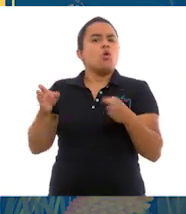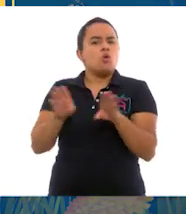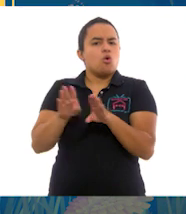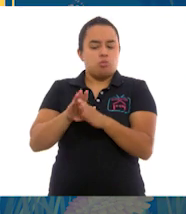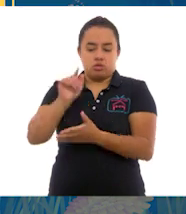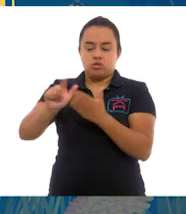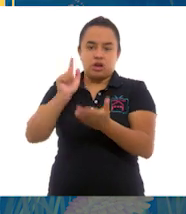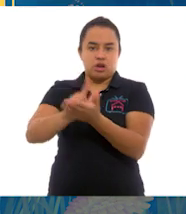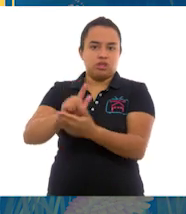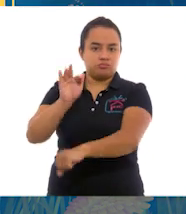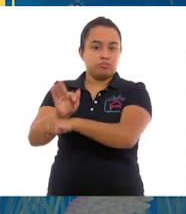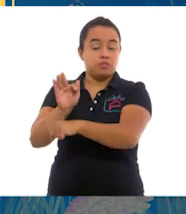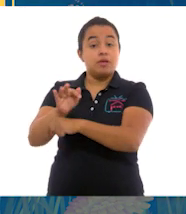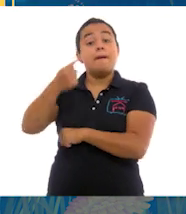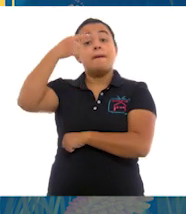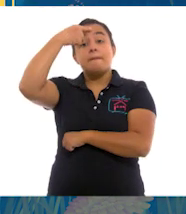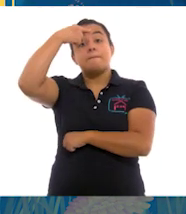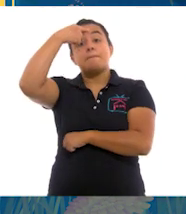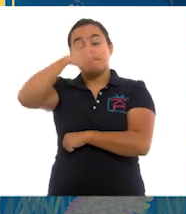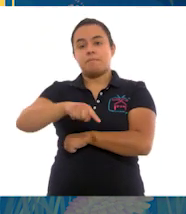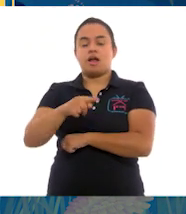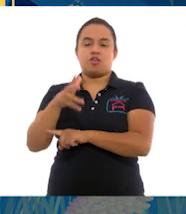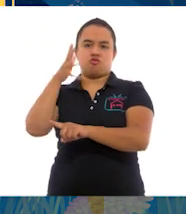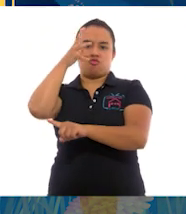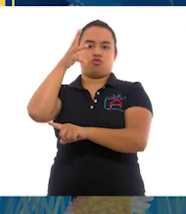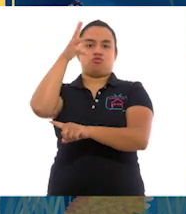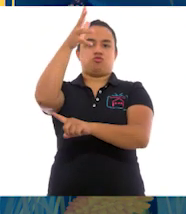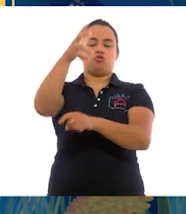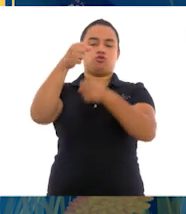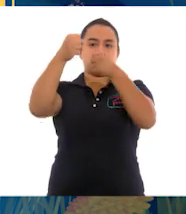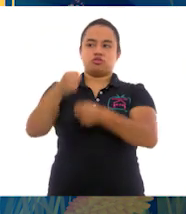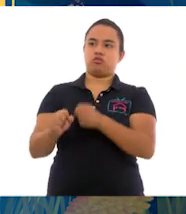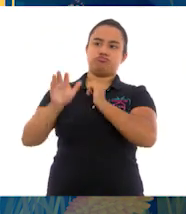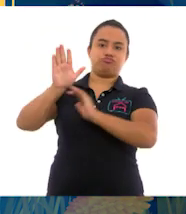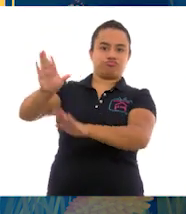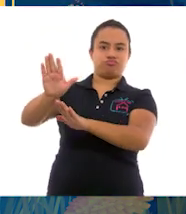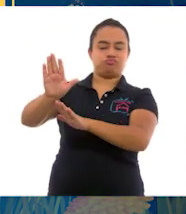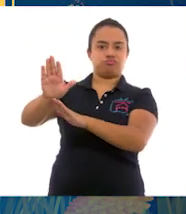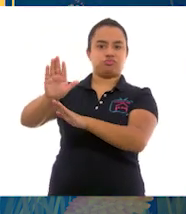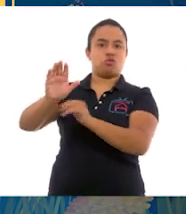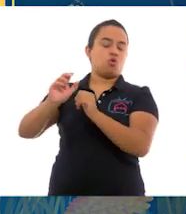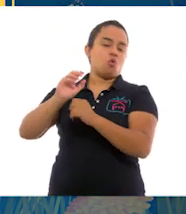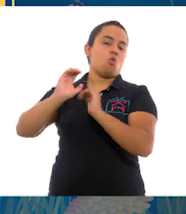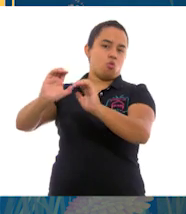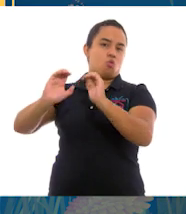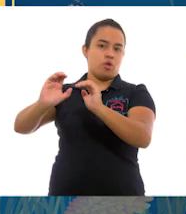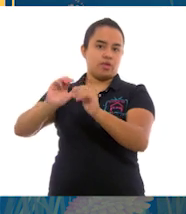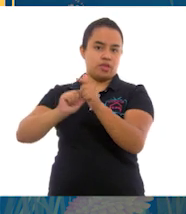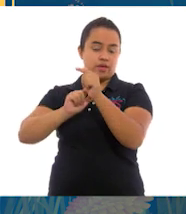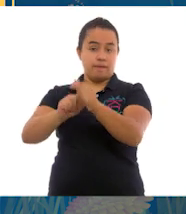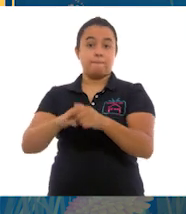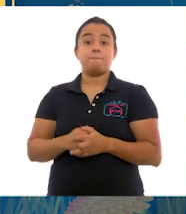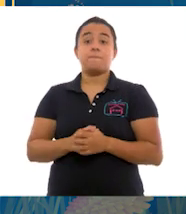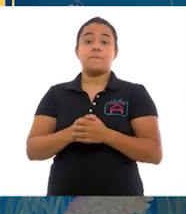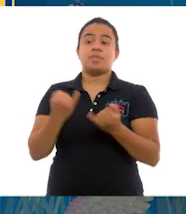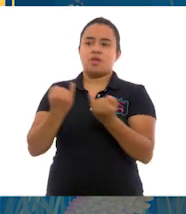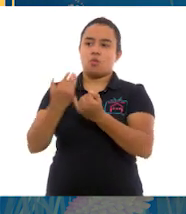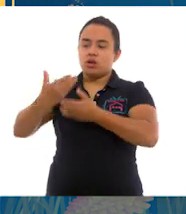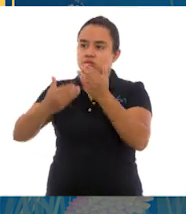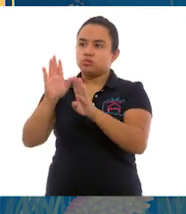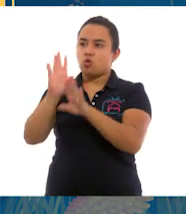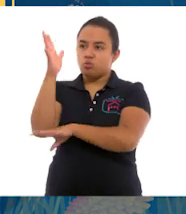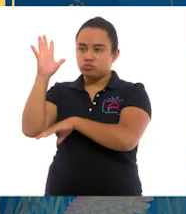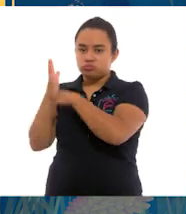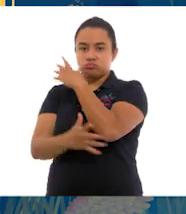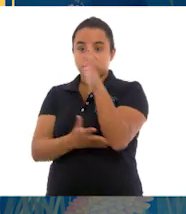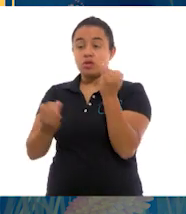medios legales, con el fin de garantizar a largo plazo la conservación del patrimonio natural, los servicios ambientales y el valor